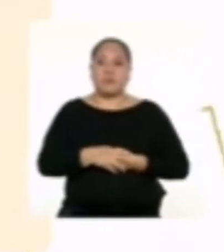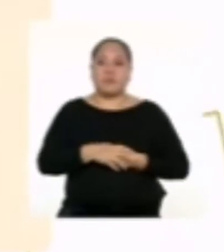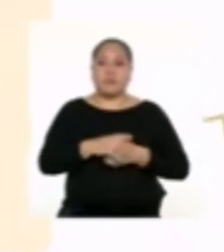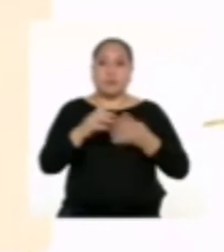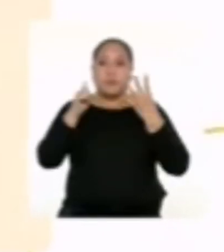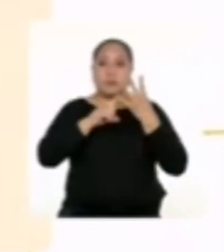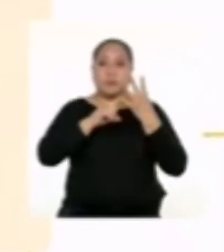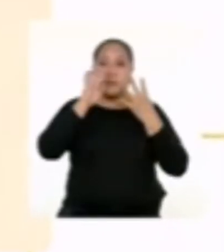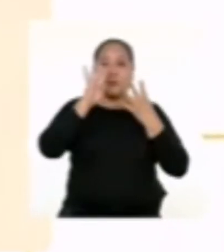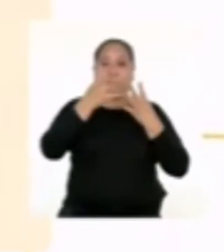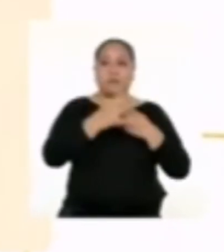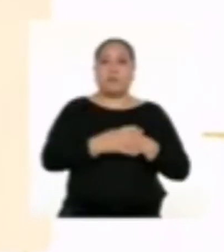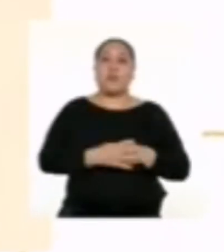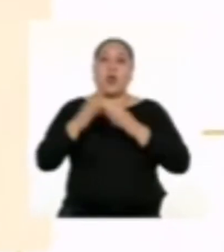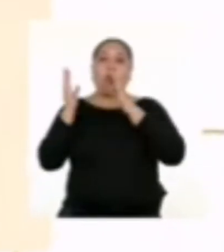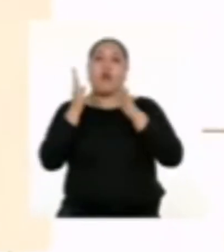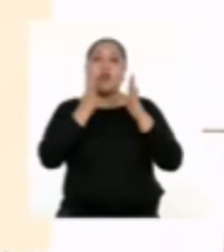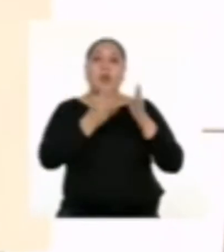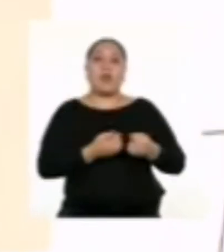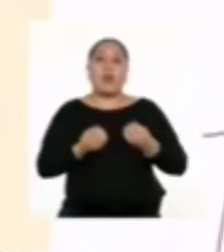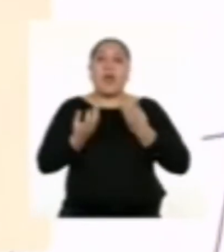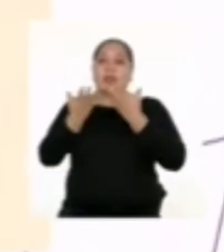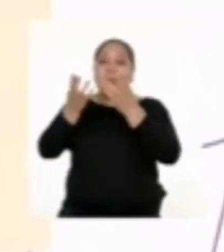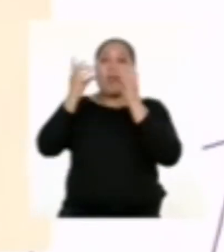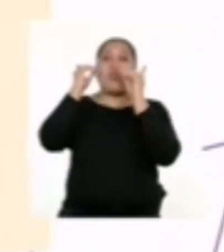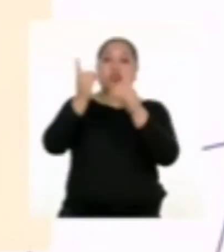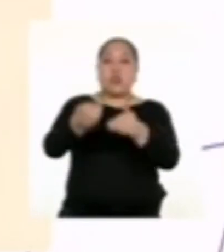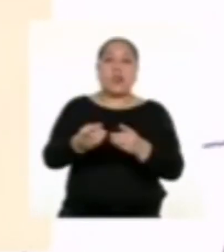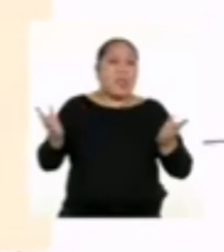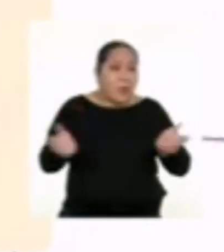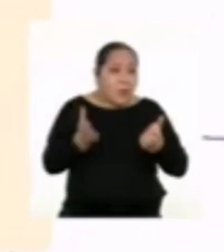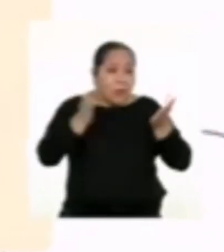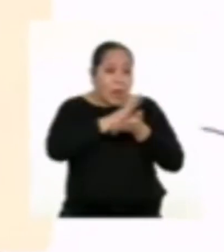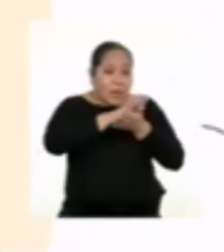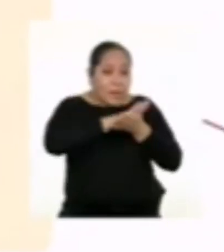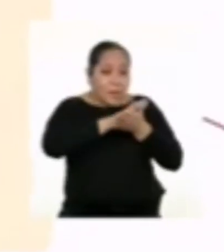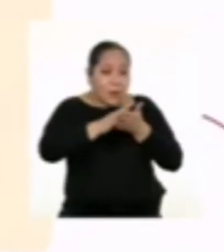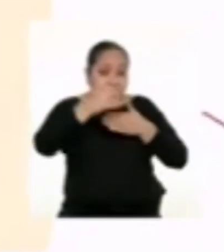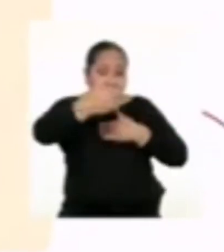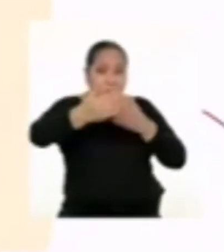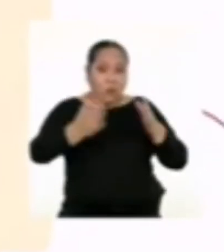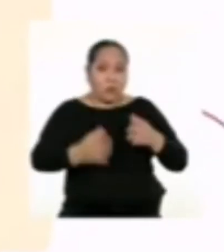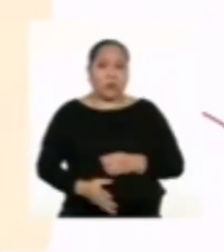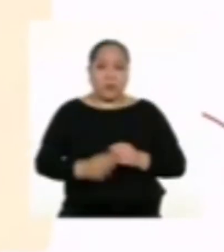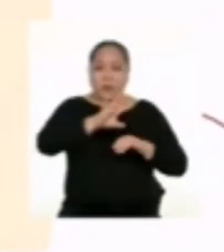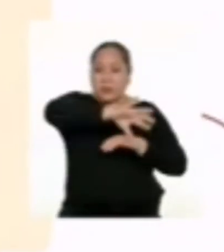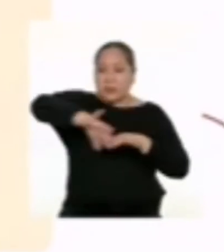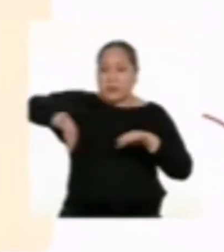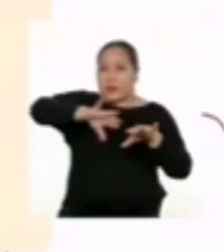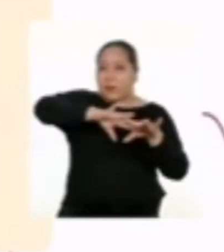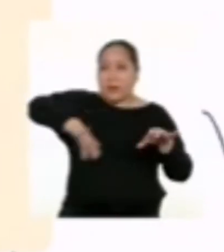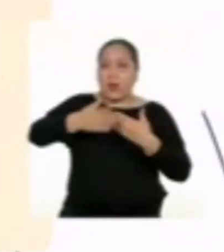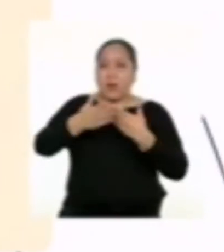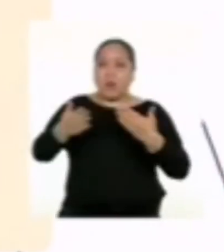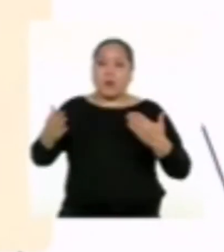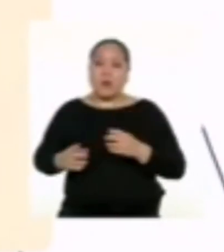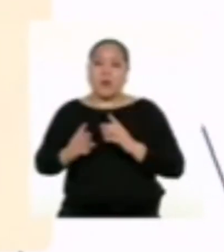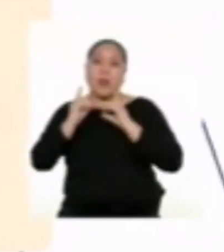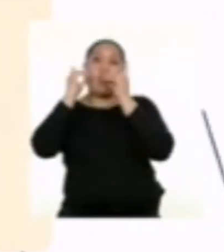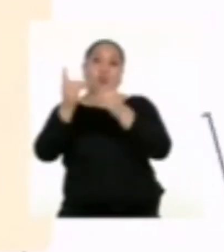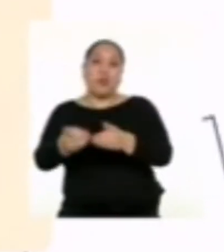Cuatro. Ordene y haga donaciones. Anímenos a que limpien su cuarto y aparten los objetos para donar a obras de